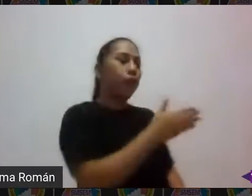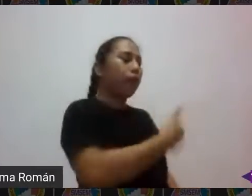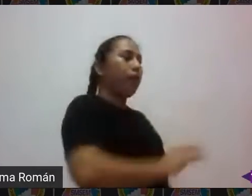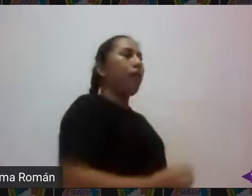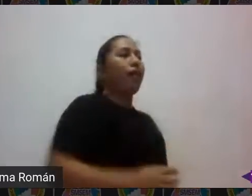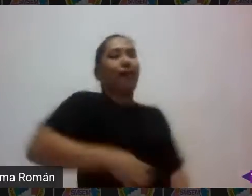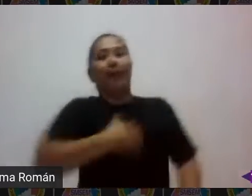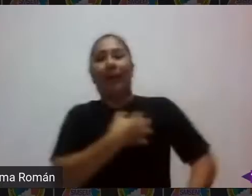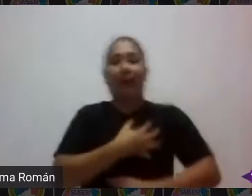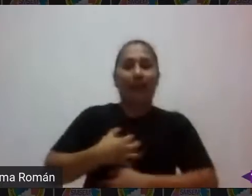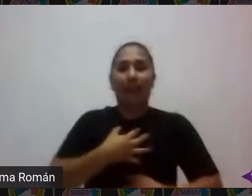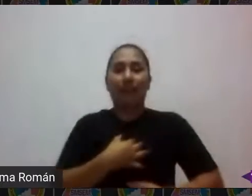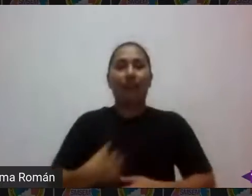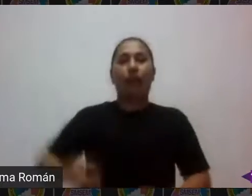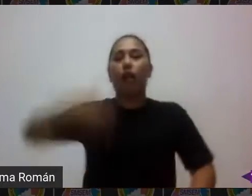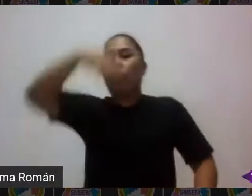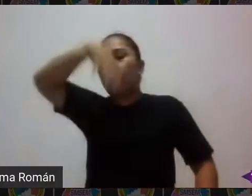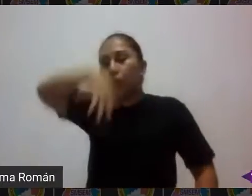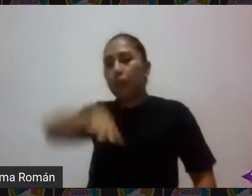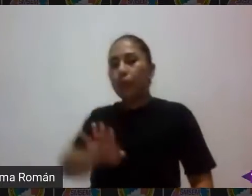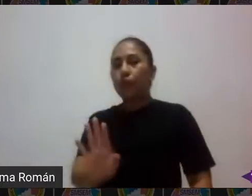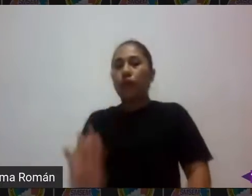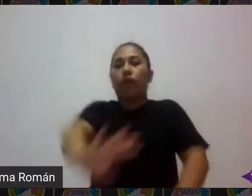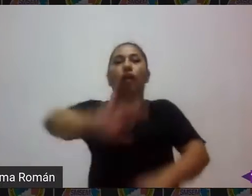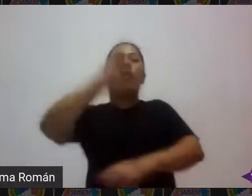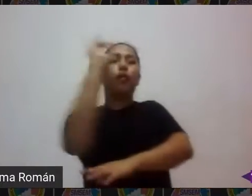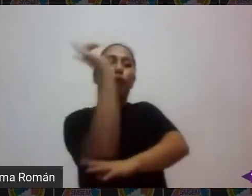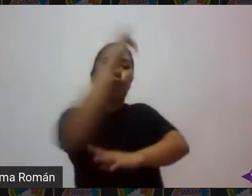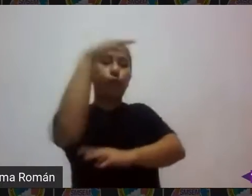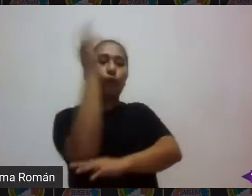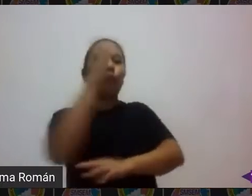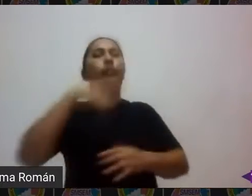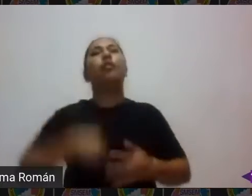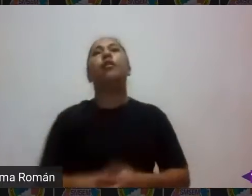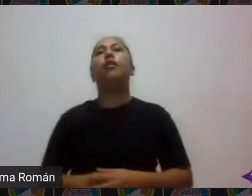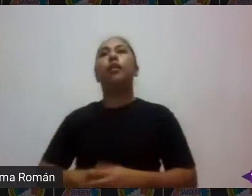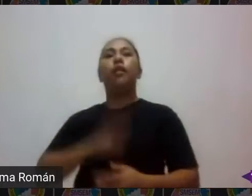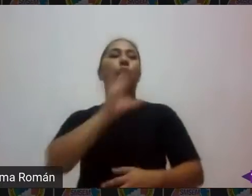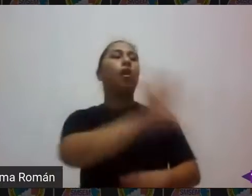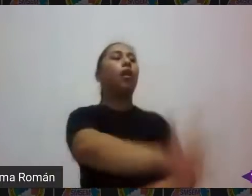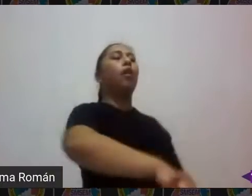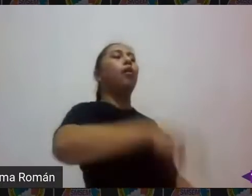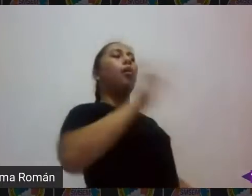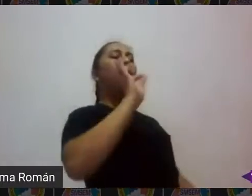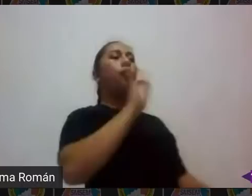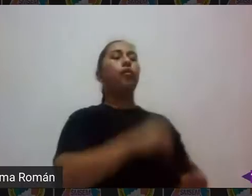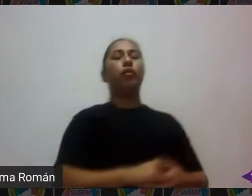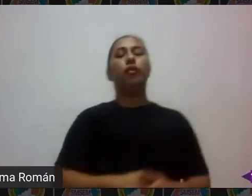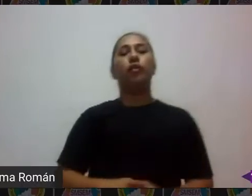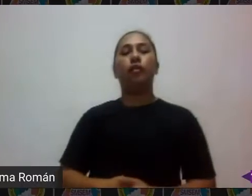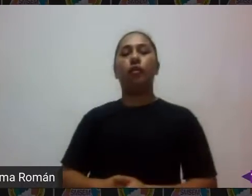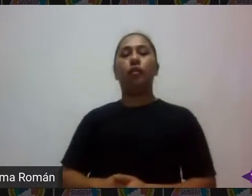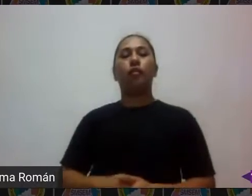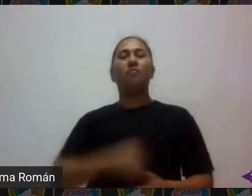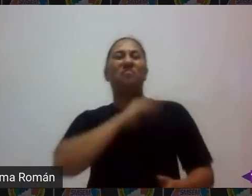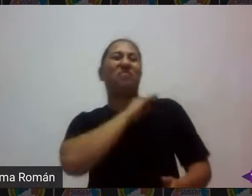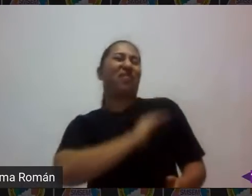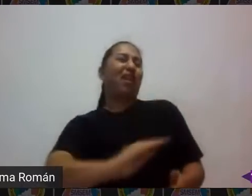jirafa a una foca el meme que podría ser meme sí y que podría ser